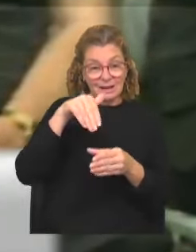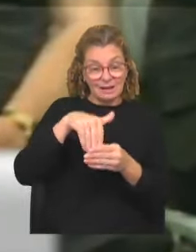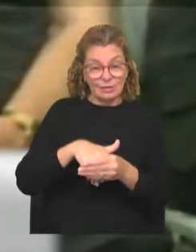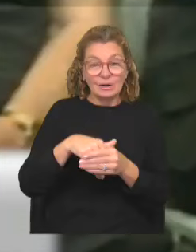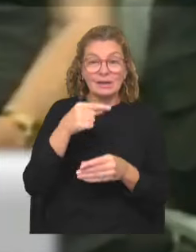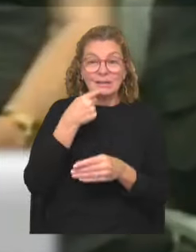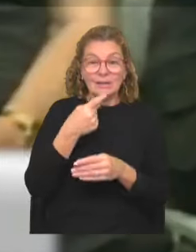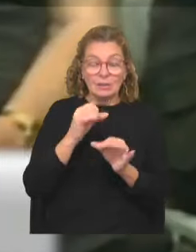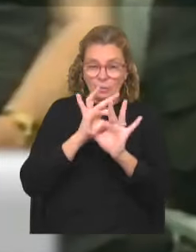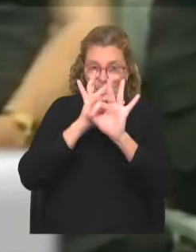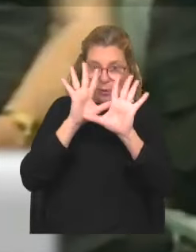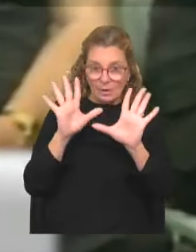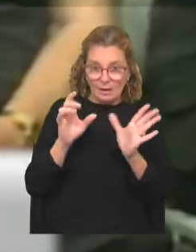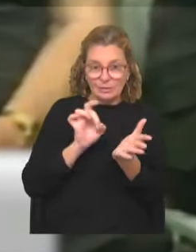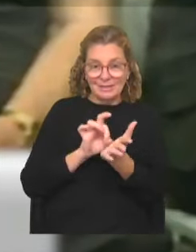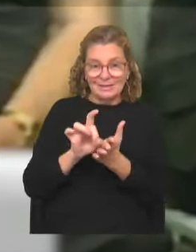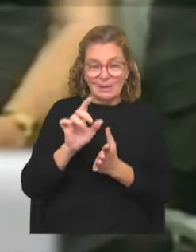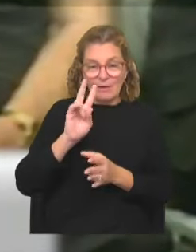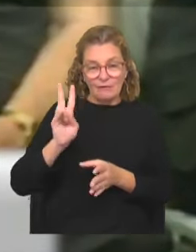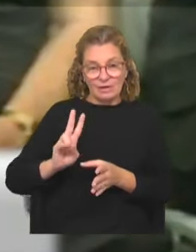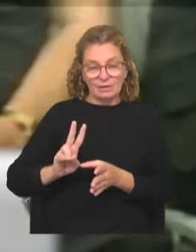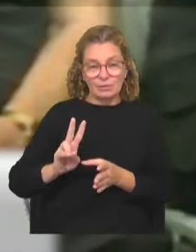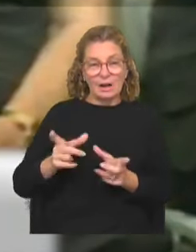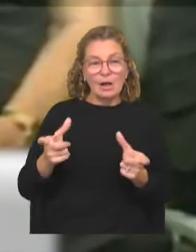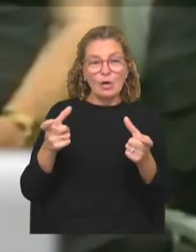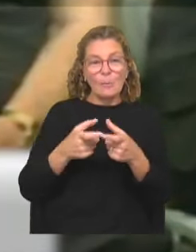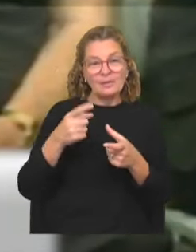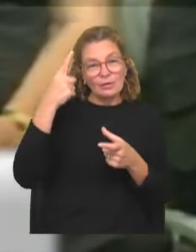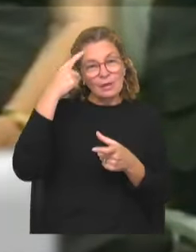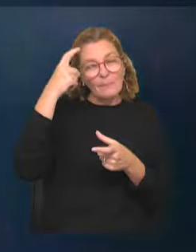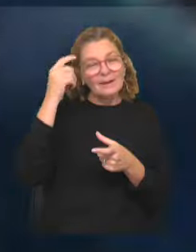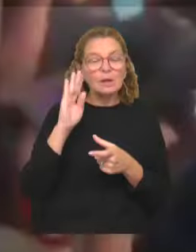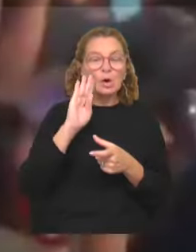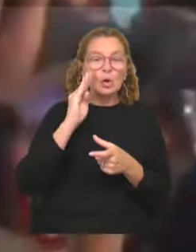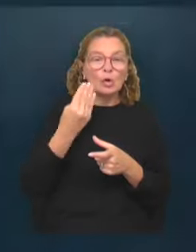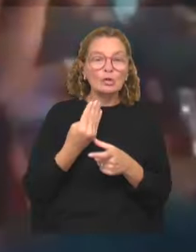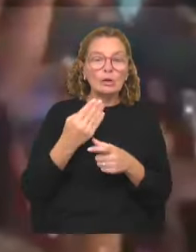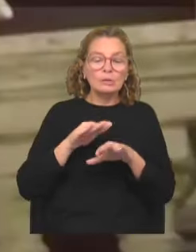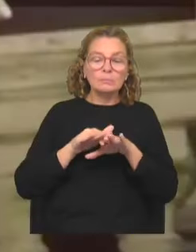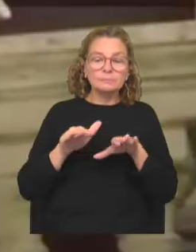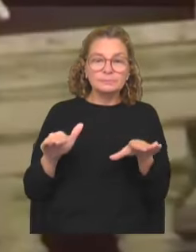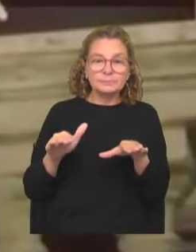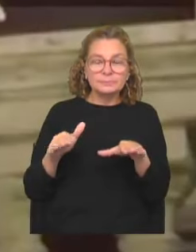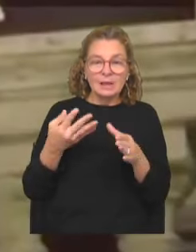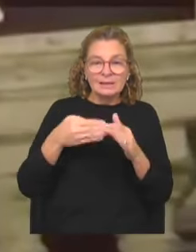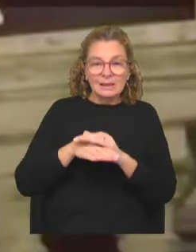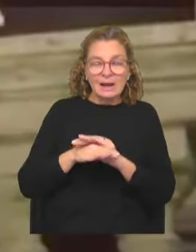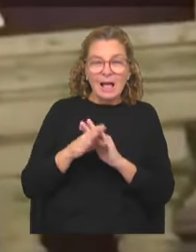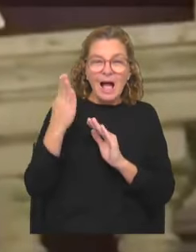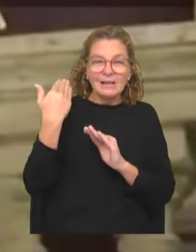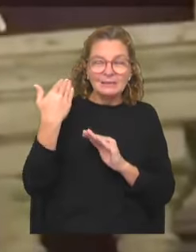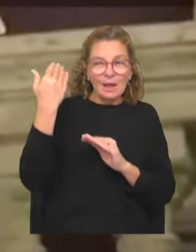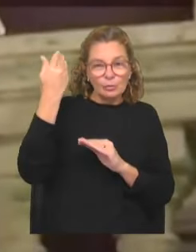destacando la transparencia del sistema venezolano. La Comisión de Expertos es reconocida por su neutralidad al estar integrada por ex